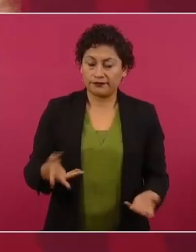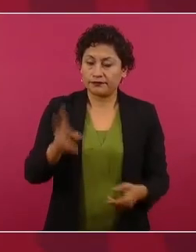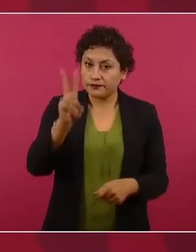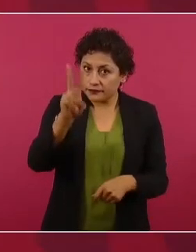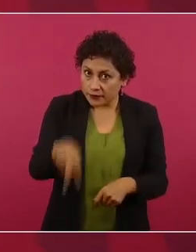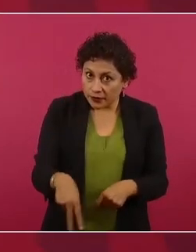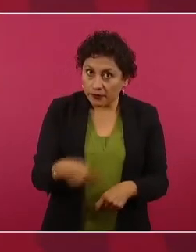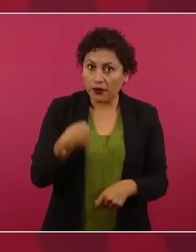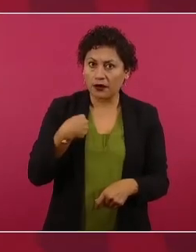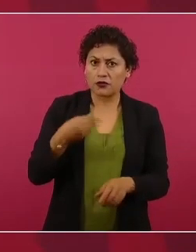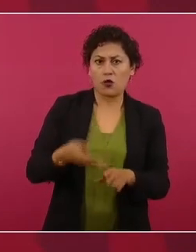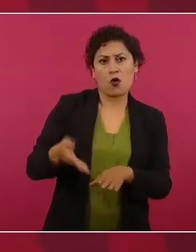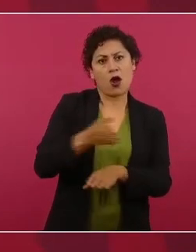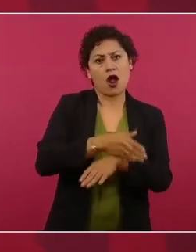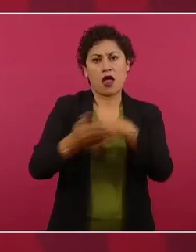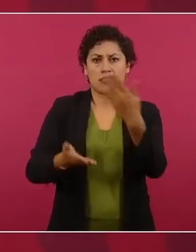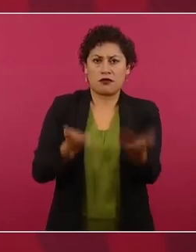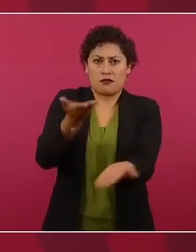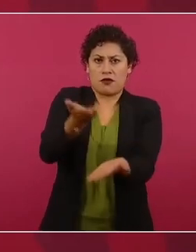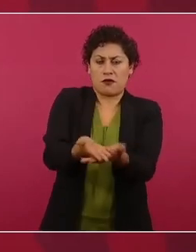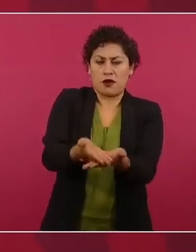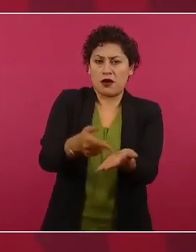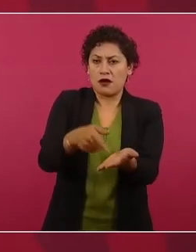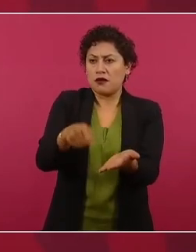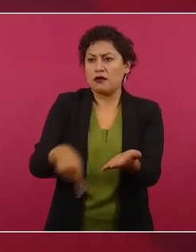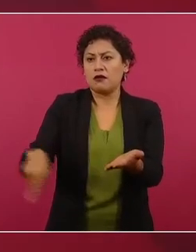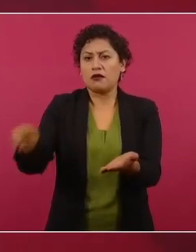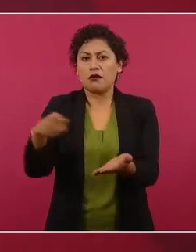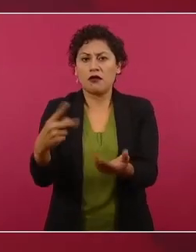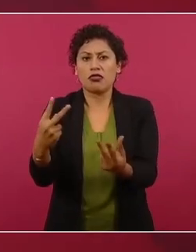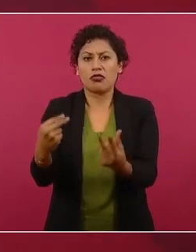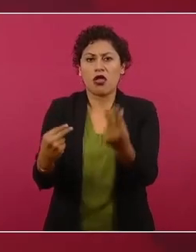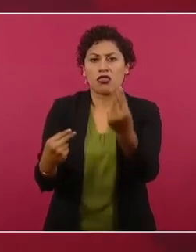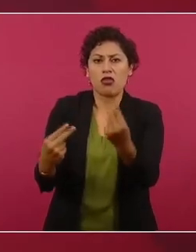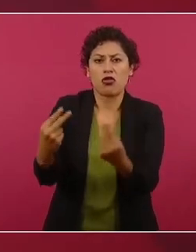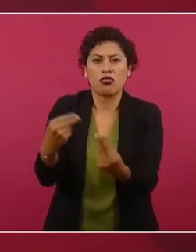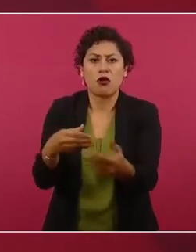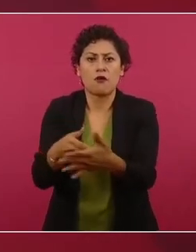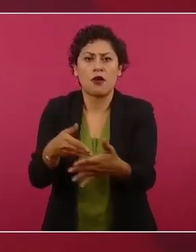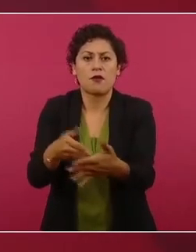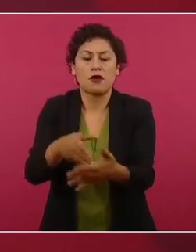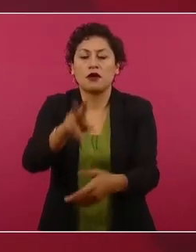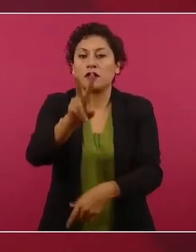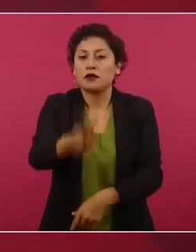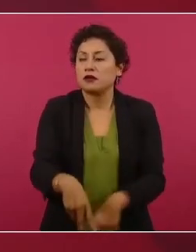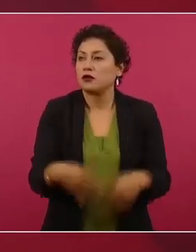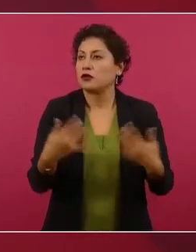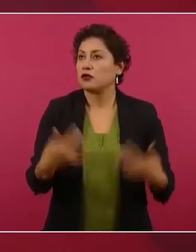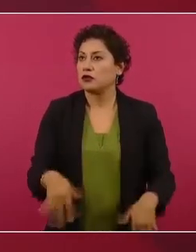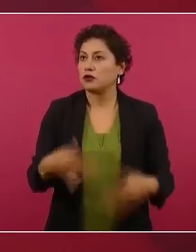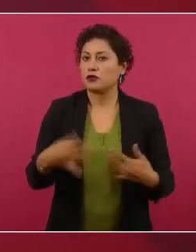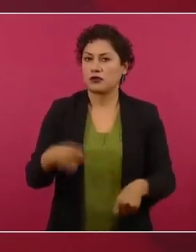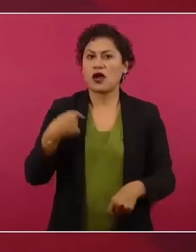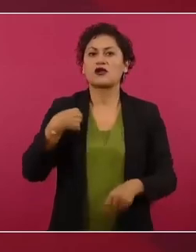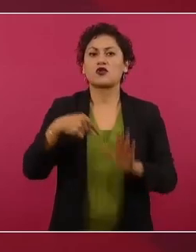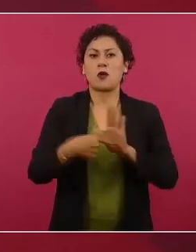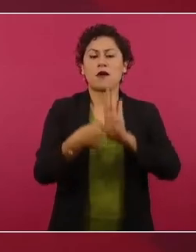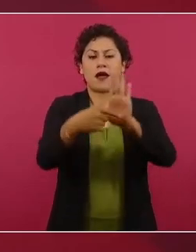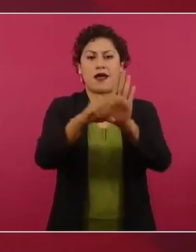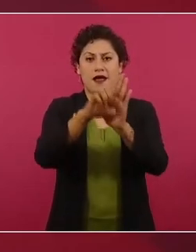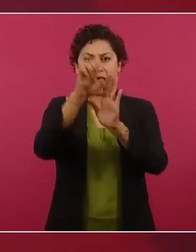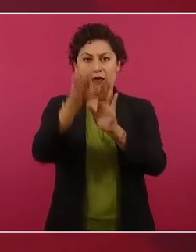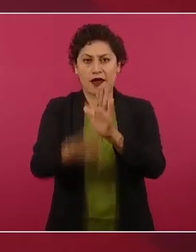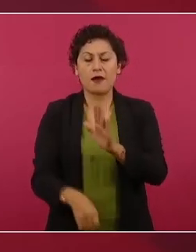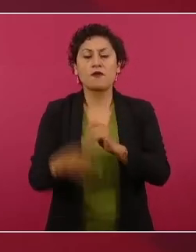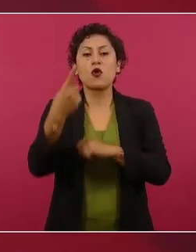muchísimo. Puse el ejemplo de una visita que hizo el presidente de la Suprema Corte